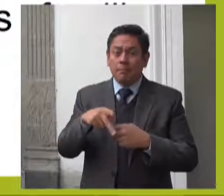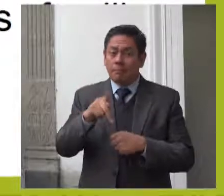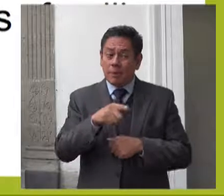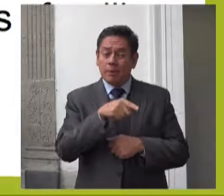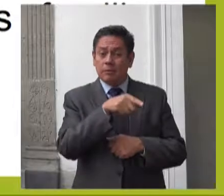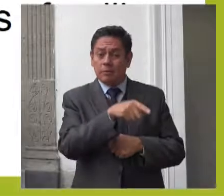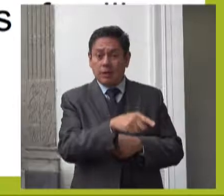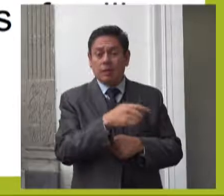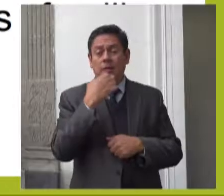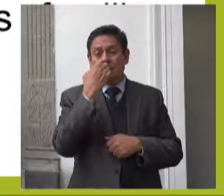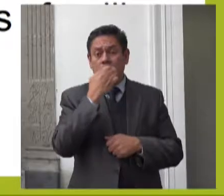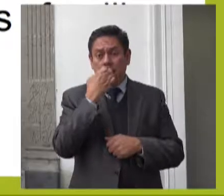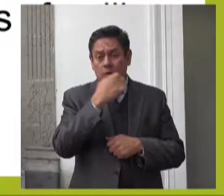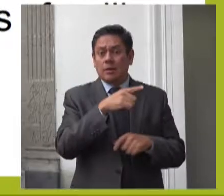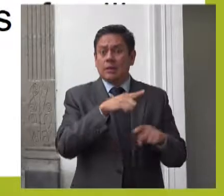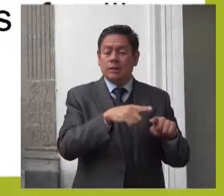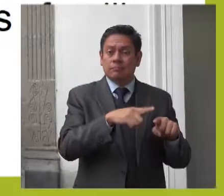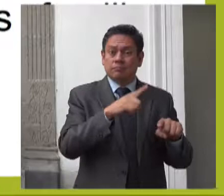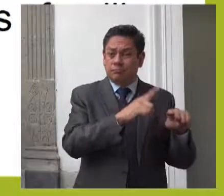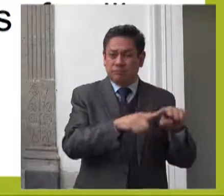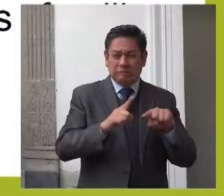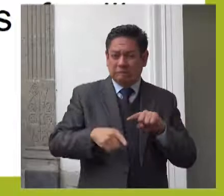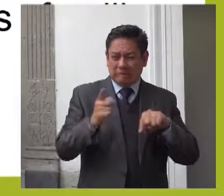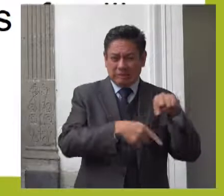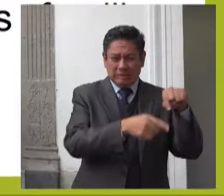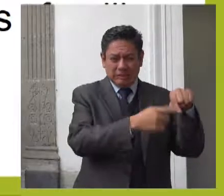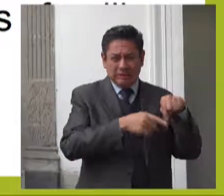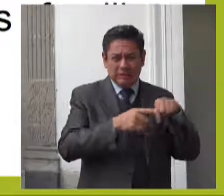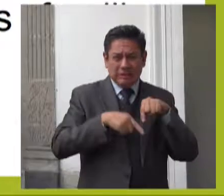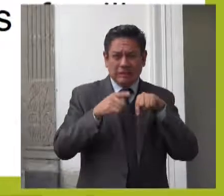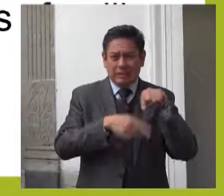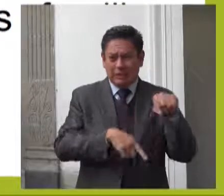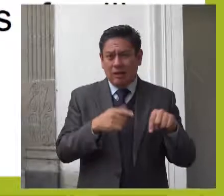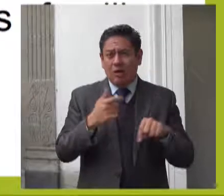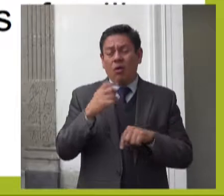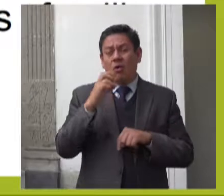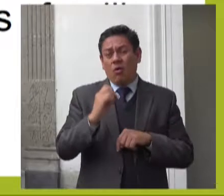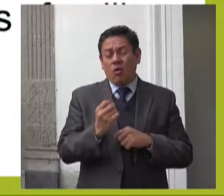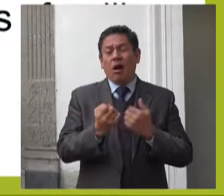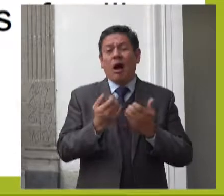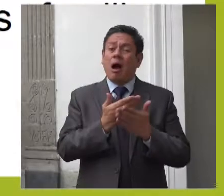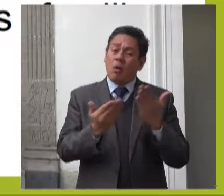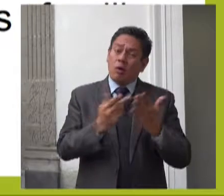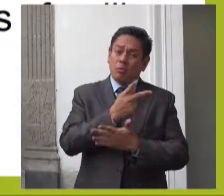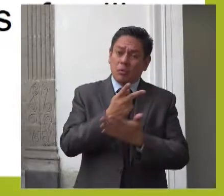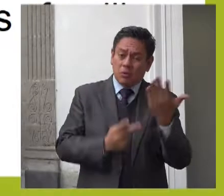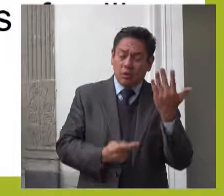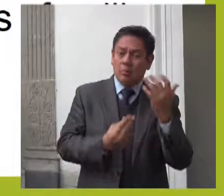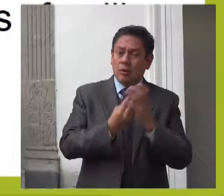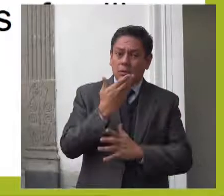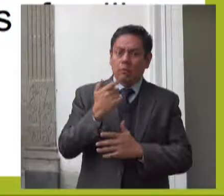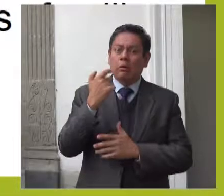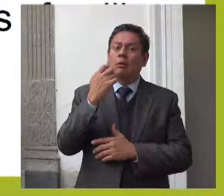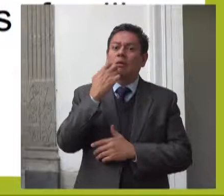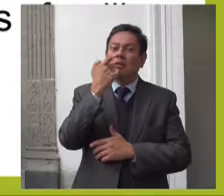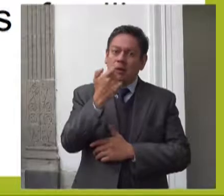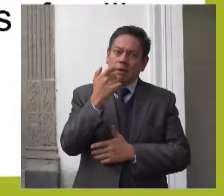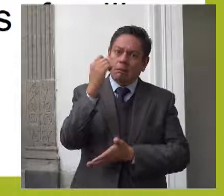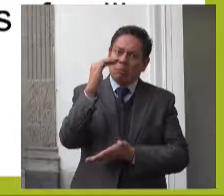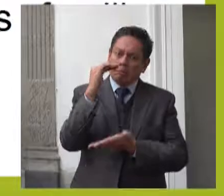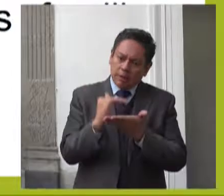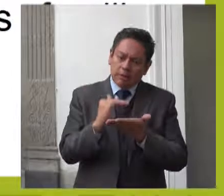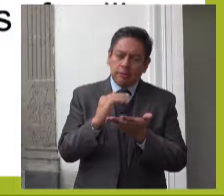económico a la infraestructura sin lugar a dudas no garantiza a las